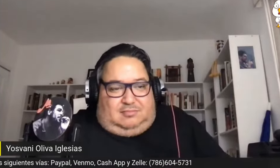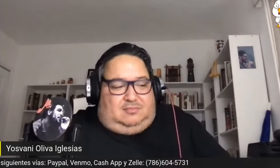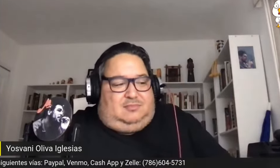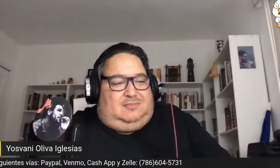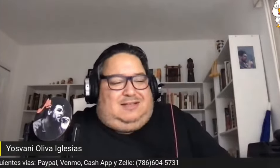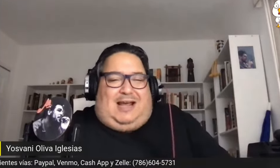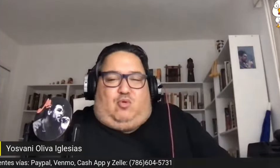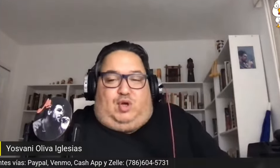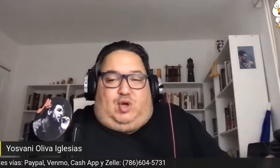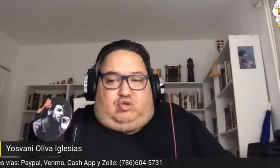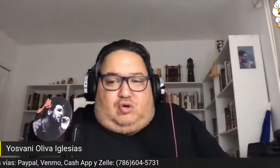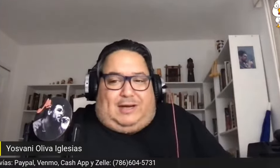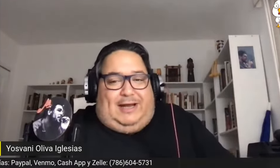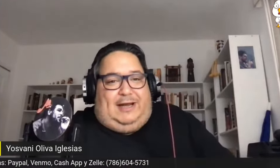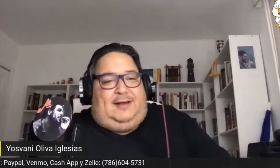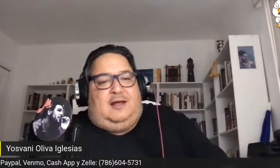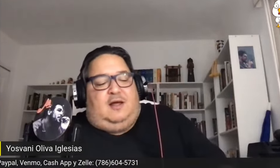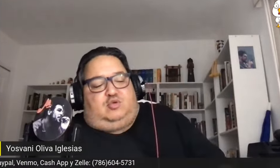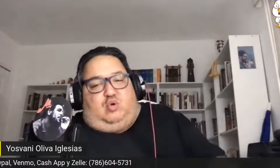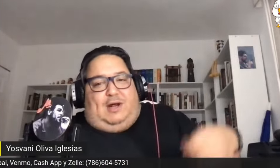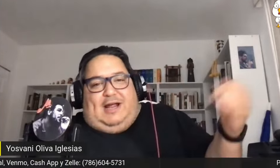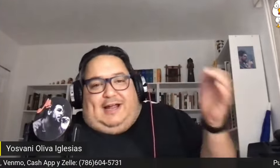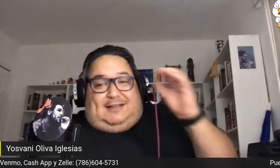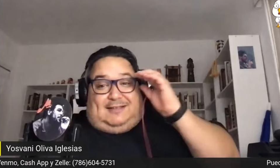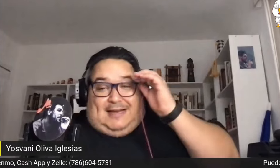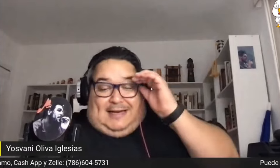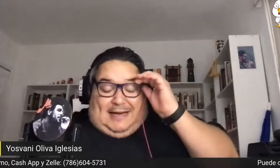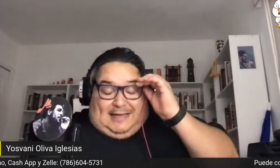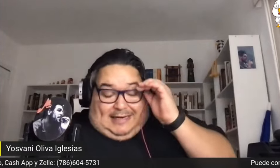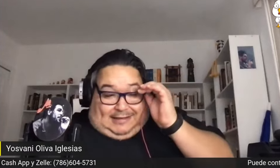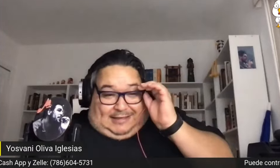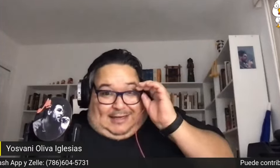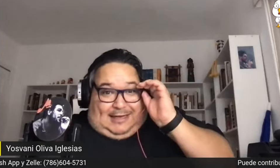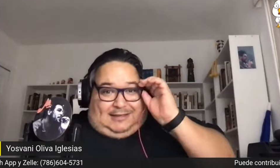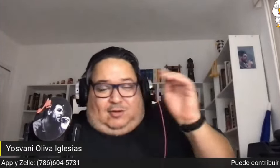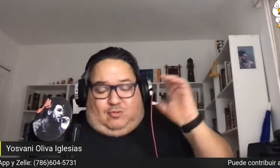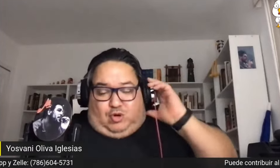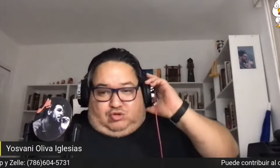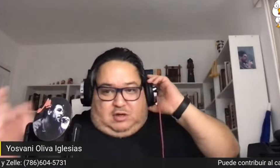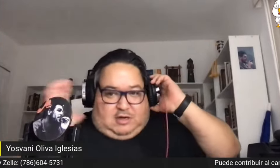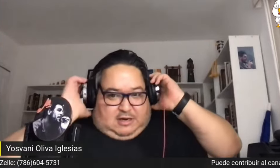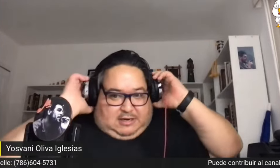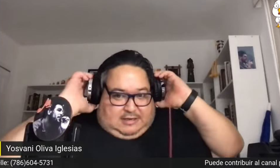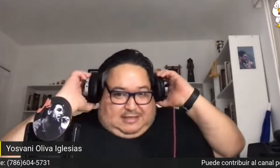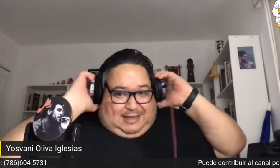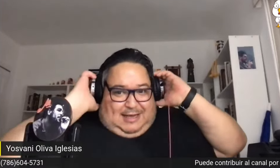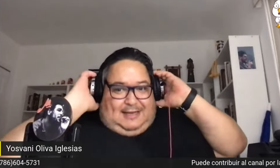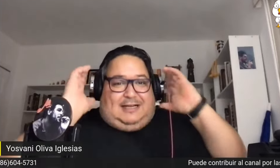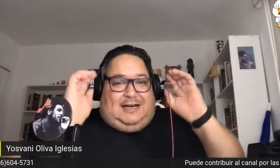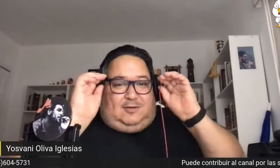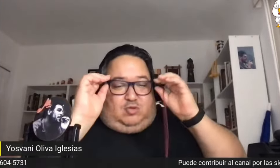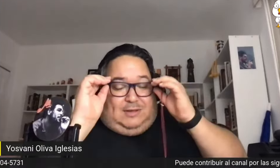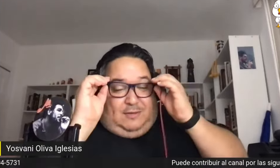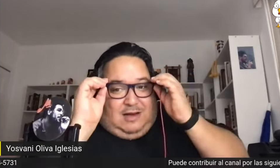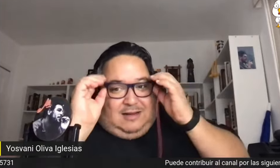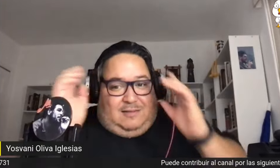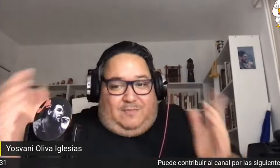que curioso que surgen esta serie de artículos desde